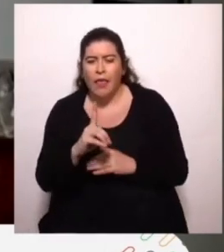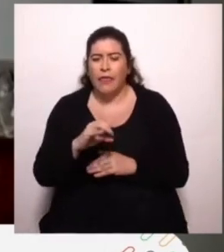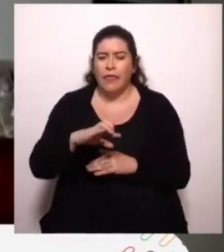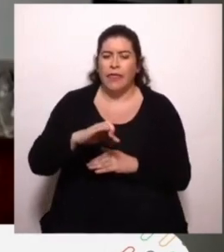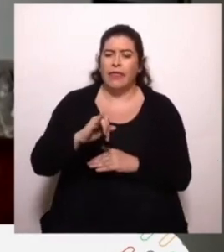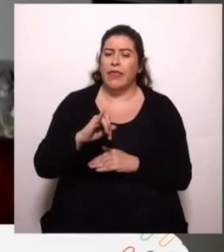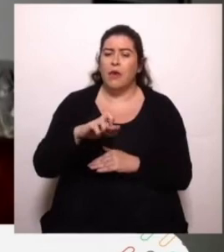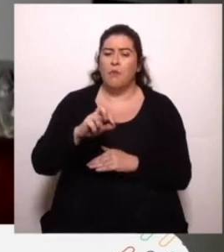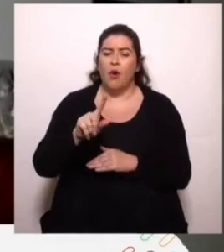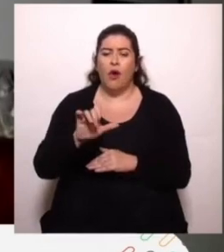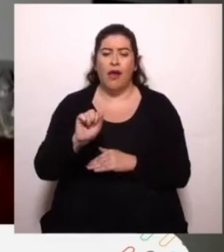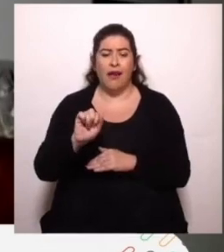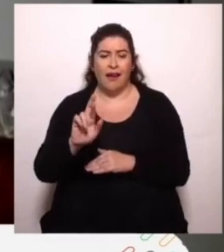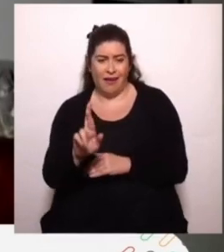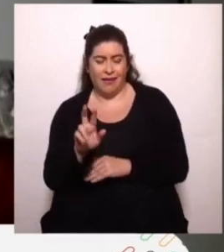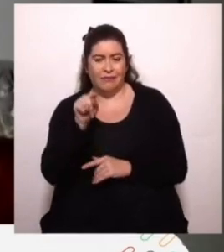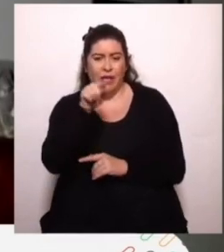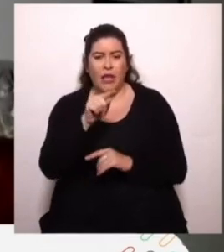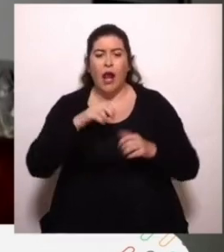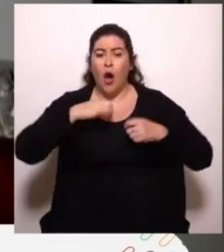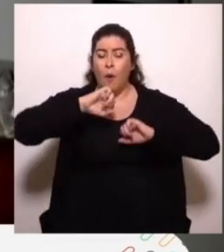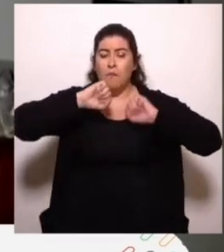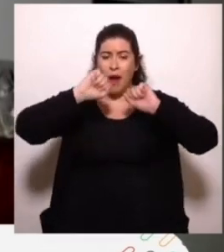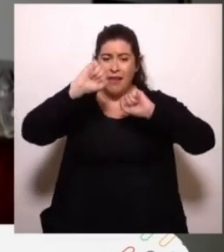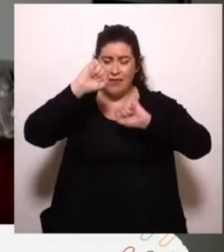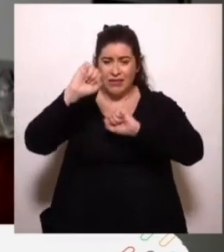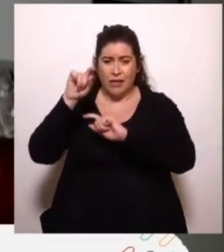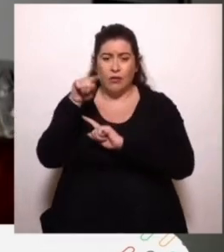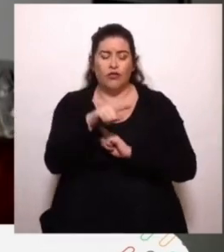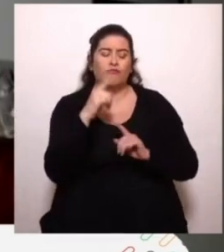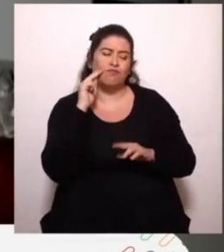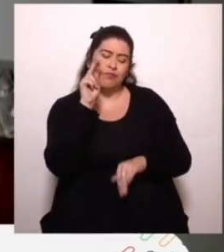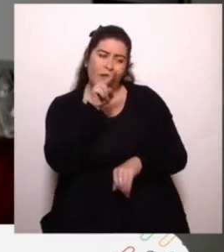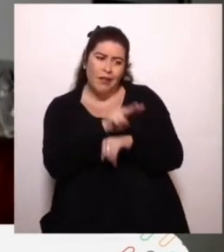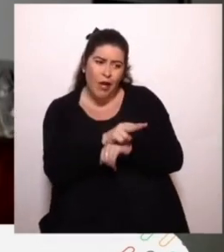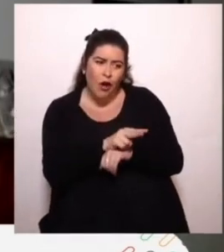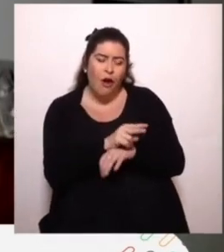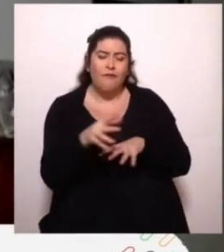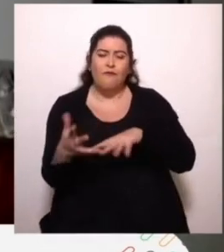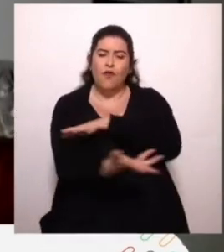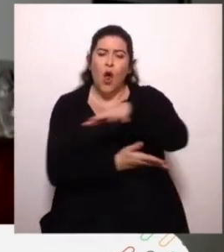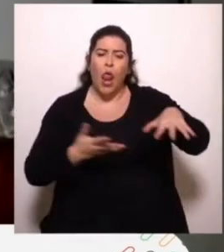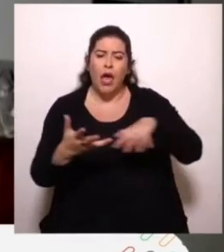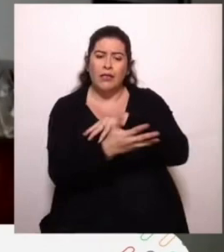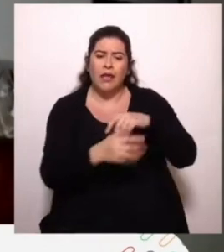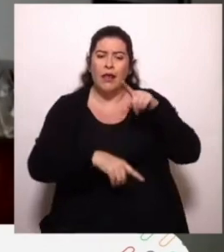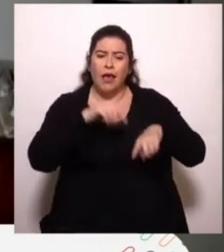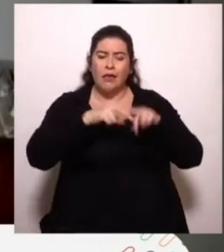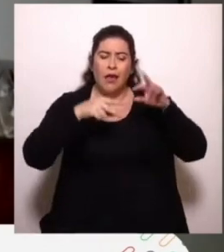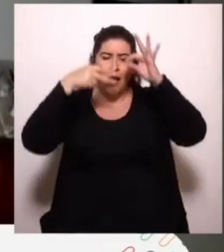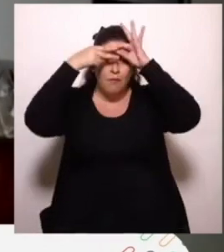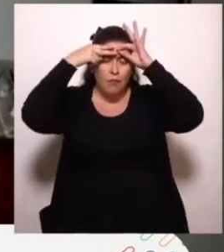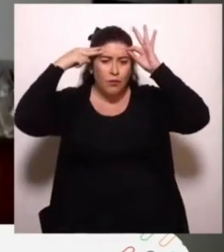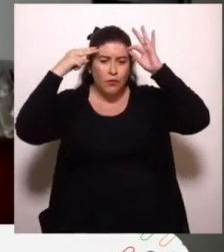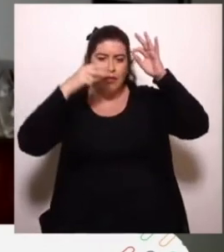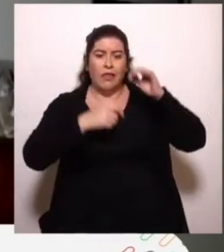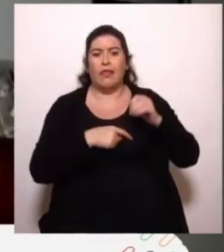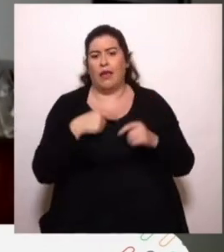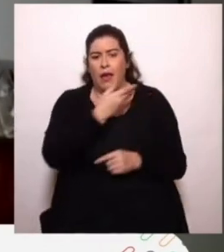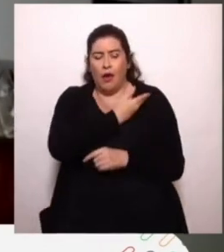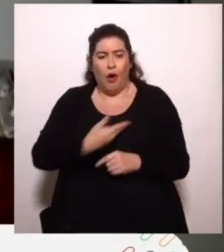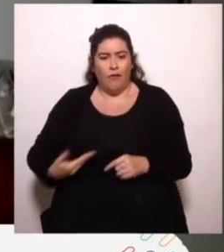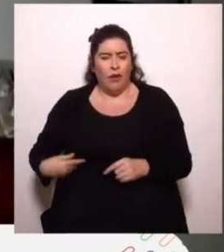dentro de manifestantes. Soy testigo de la violencia en el Hualmapu, realizada por el Estado de Chile en contra del pueblo mapuche.